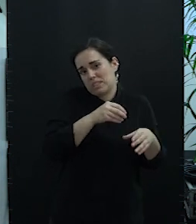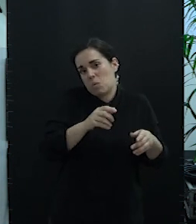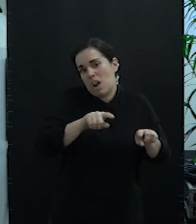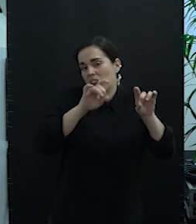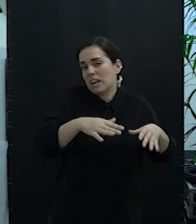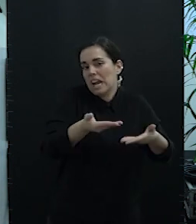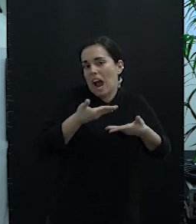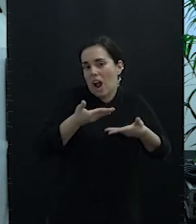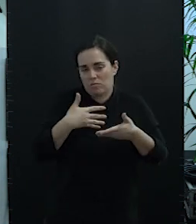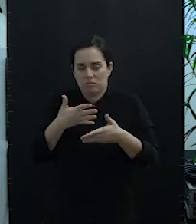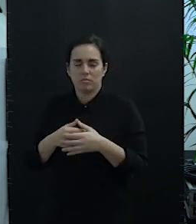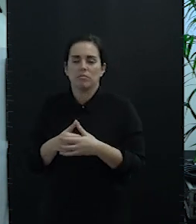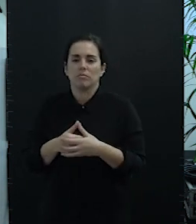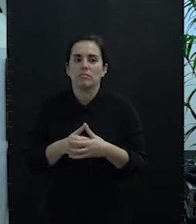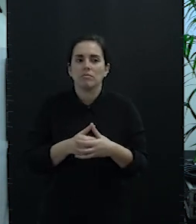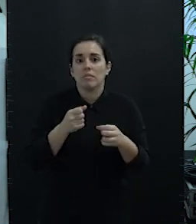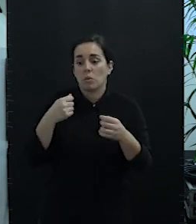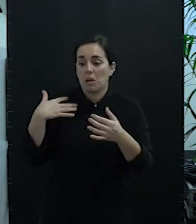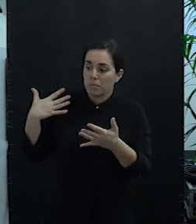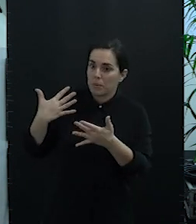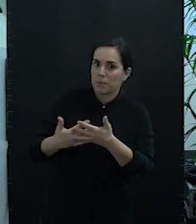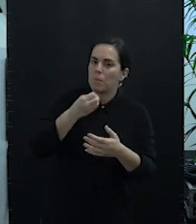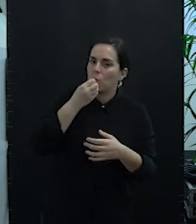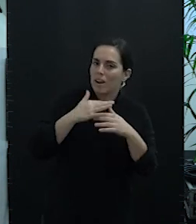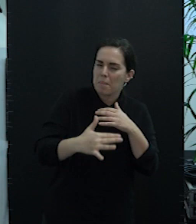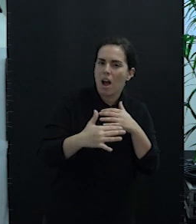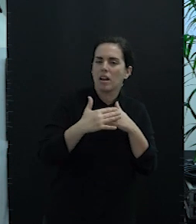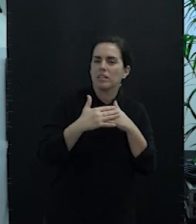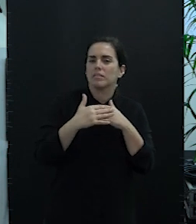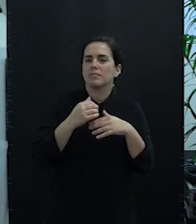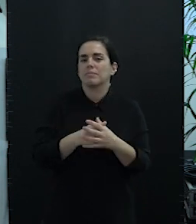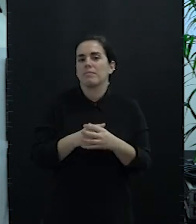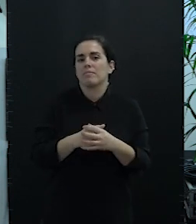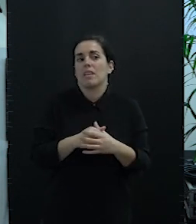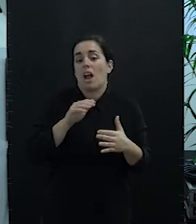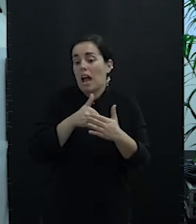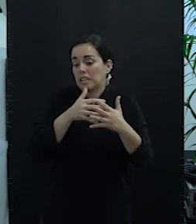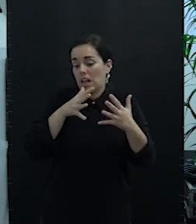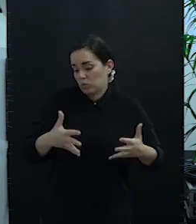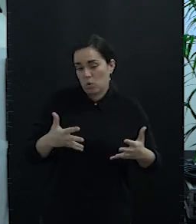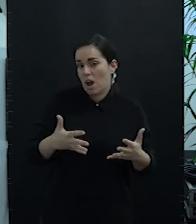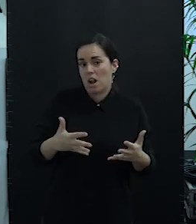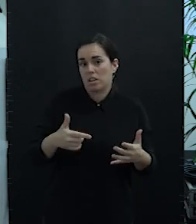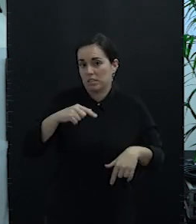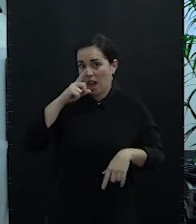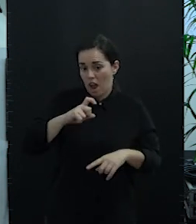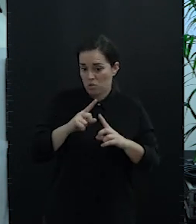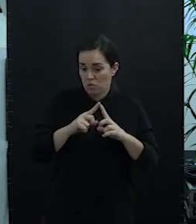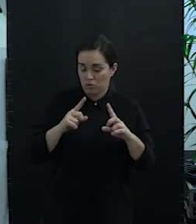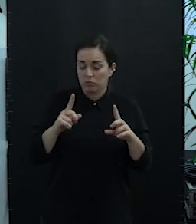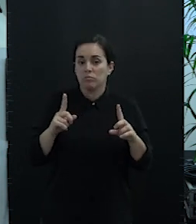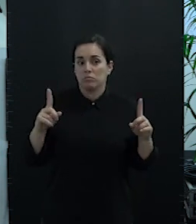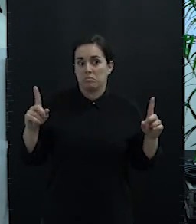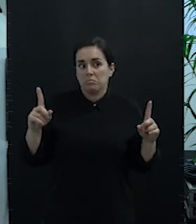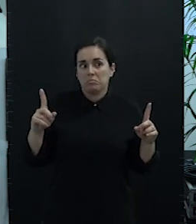pequeña trayectoria que podemos hacer desde Buenamar hasta que llega un punto, el punto actual de este año de trayecto, en